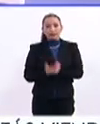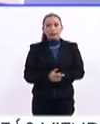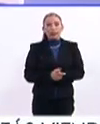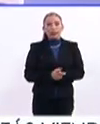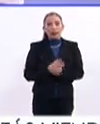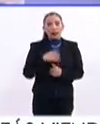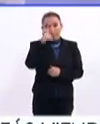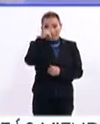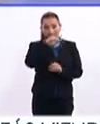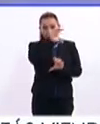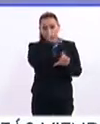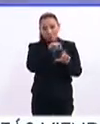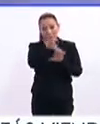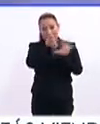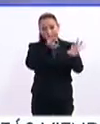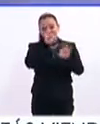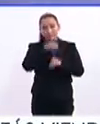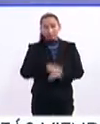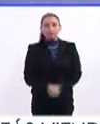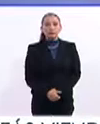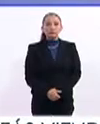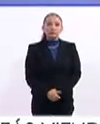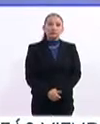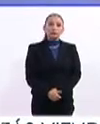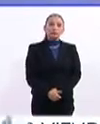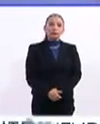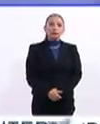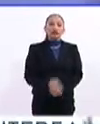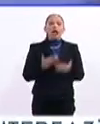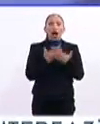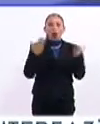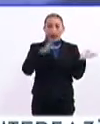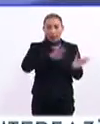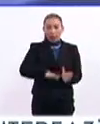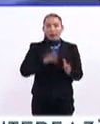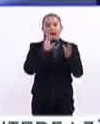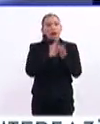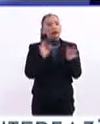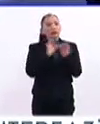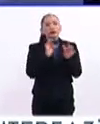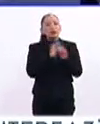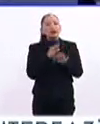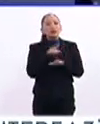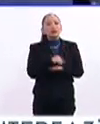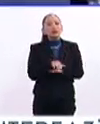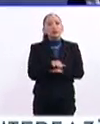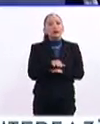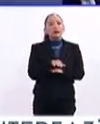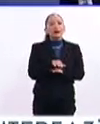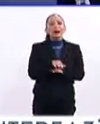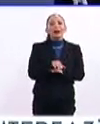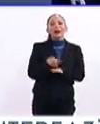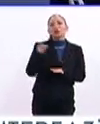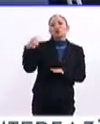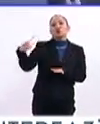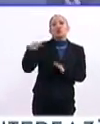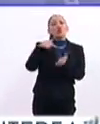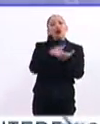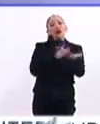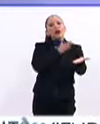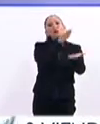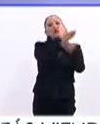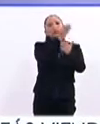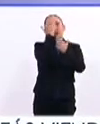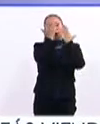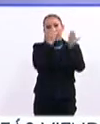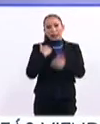nacional... Bueno, y ahora pláticanos, Isabel, acerca del lugar a donde te fuiste